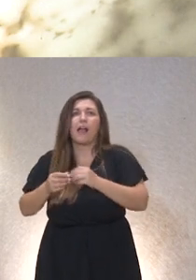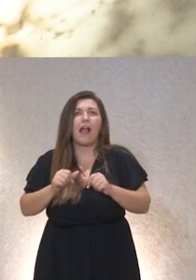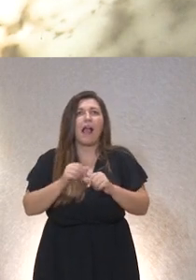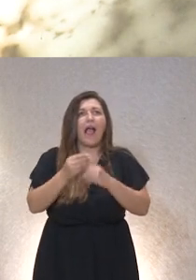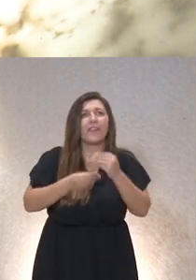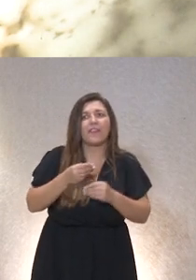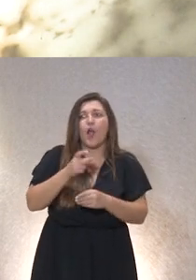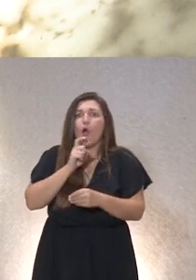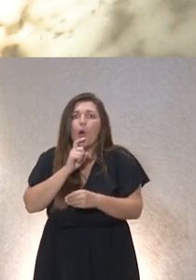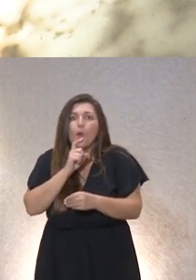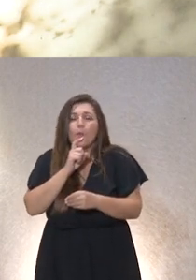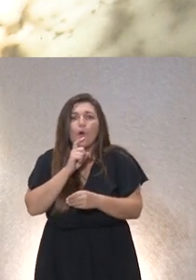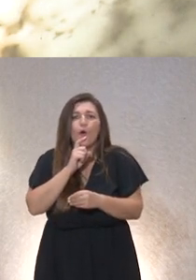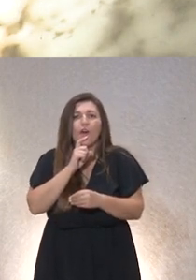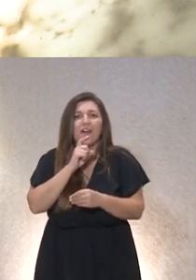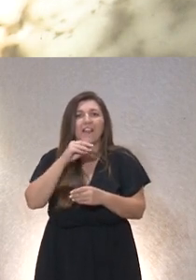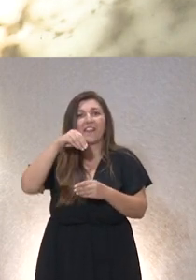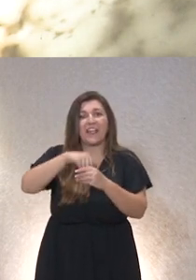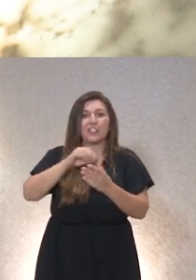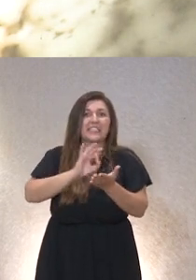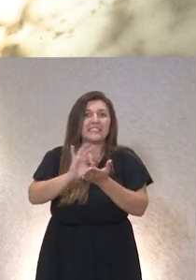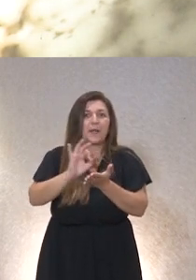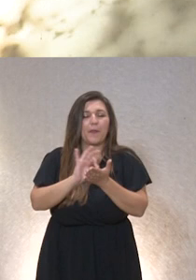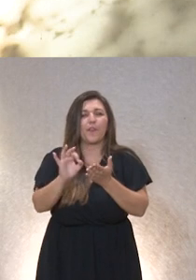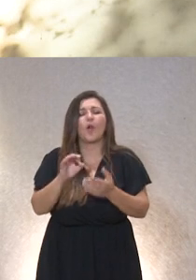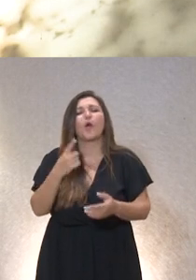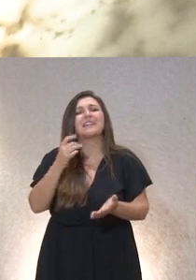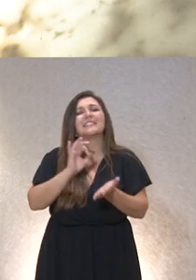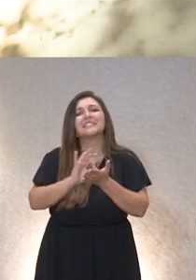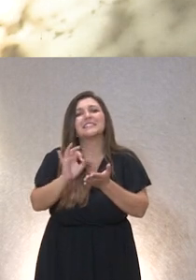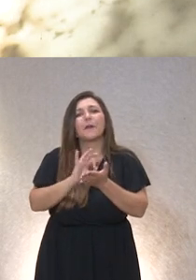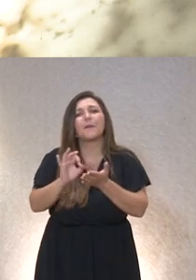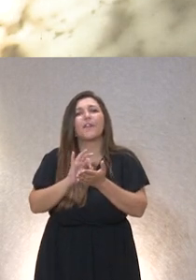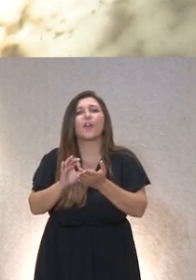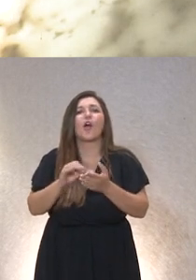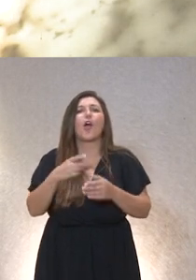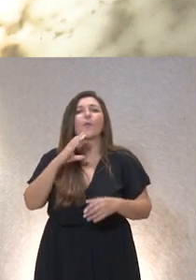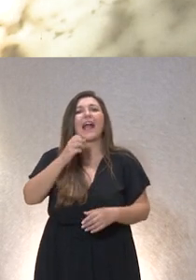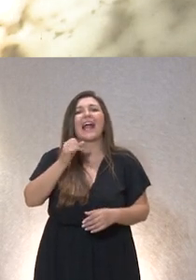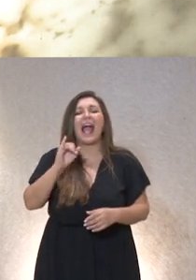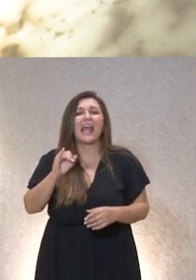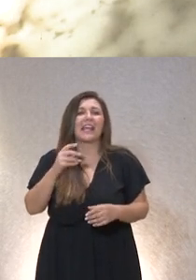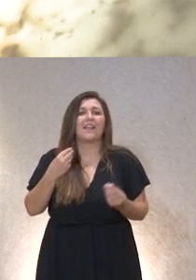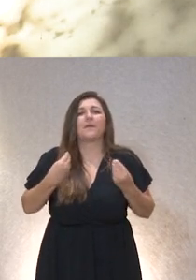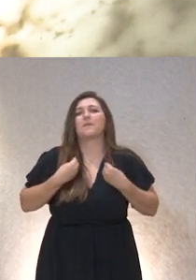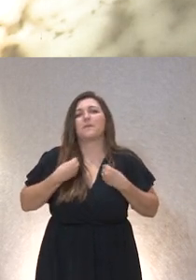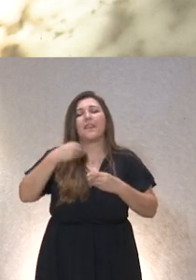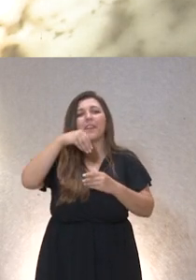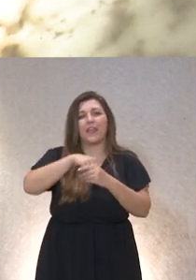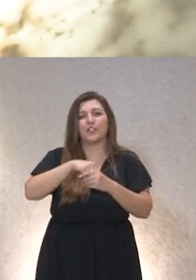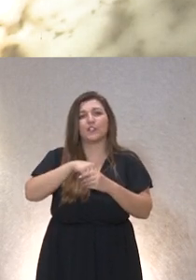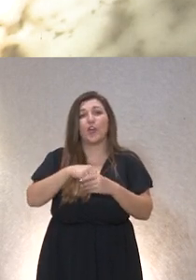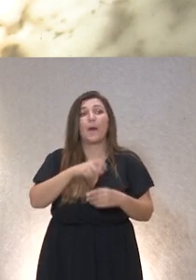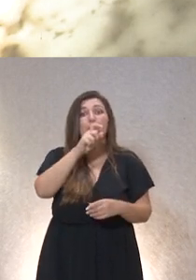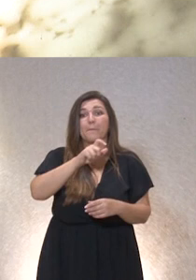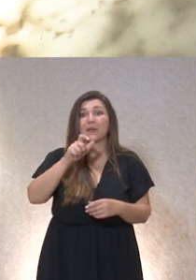y enmarcarlo en el servicio que teníamos en mente que era un servicio de CAE alojamiento donde las personas que lo